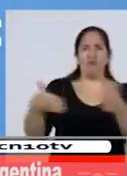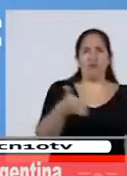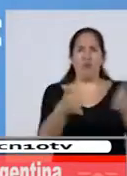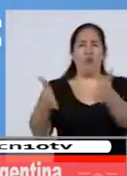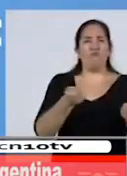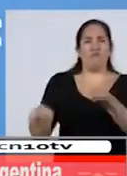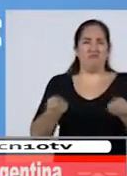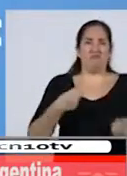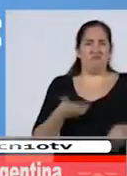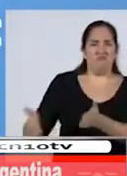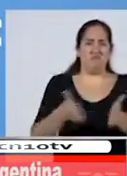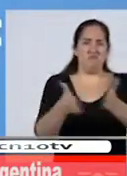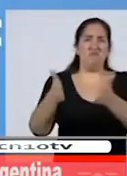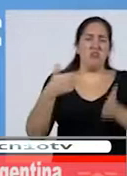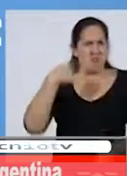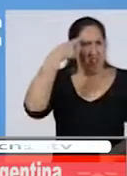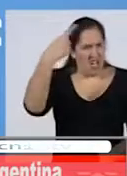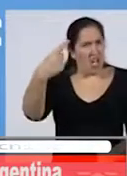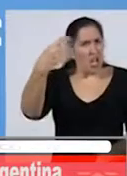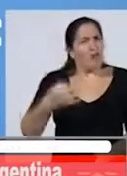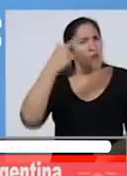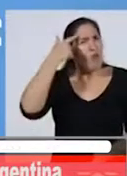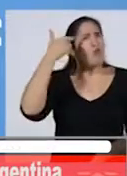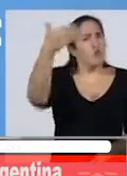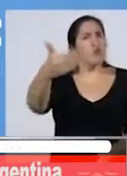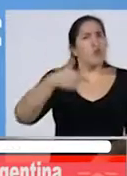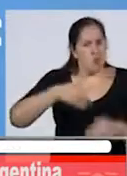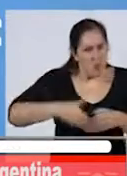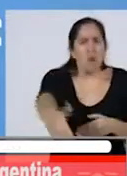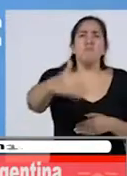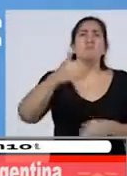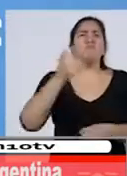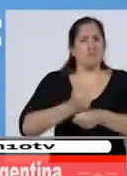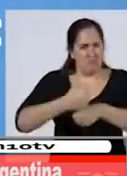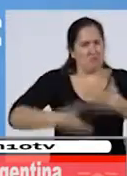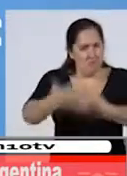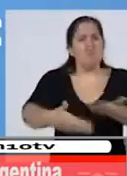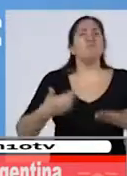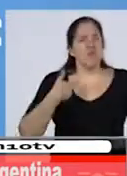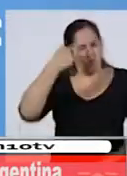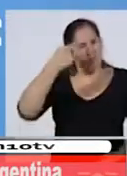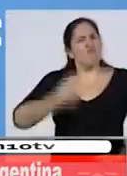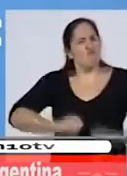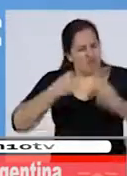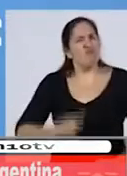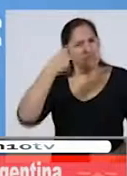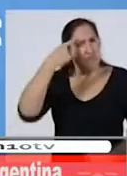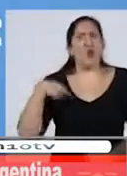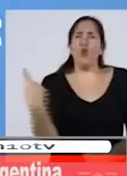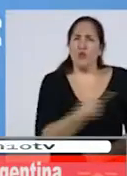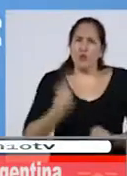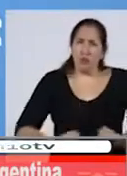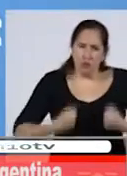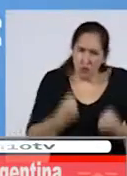creyendo absolutamente en el futuro que tenemos por delante. Y estoy absolutamente convencido que estamos haciendo el esfuerzo